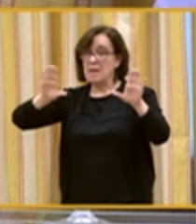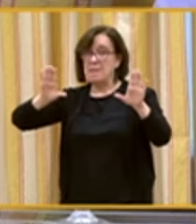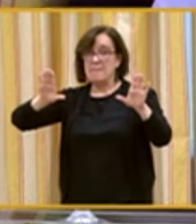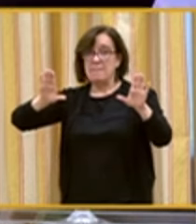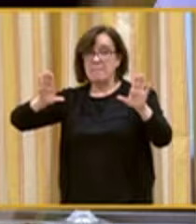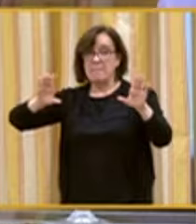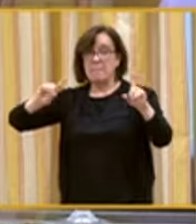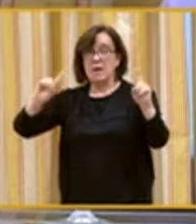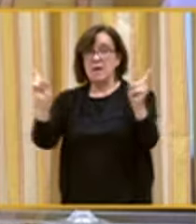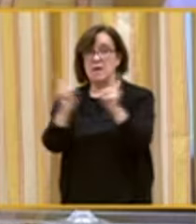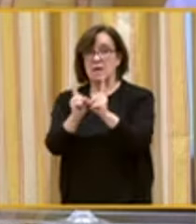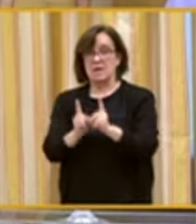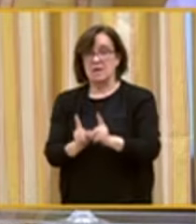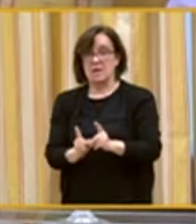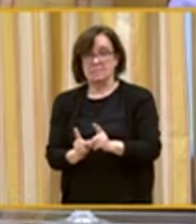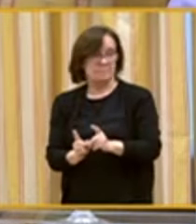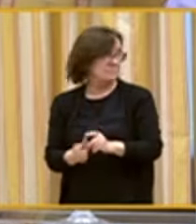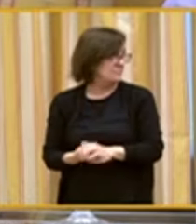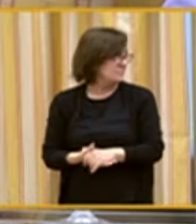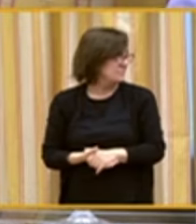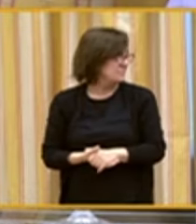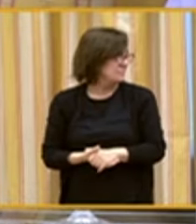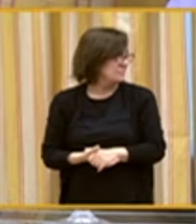resumo en las siguientes.